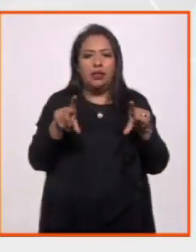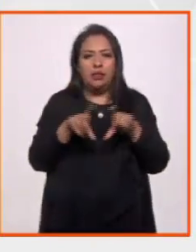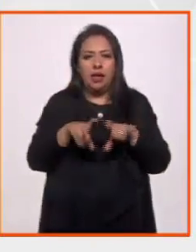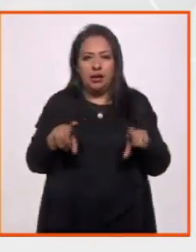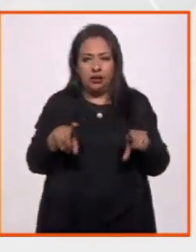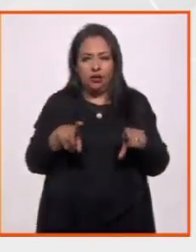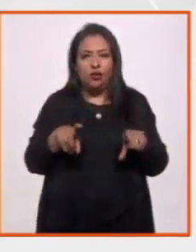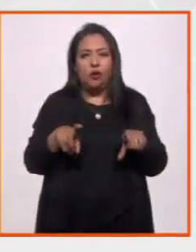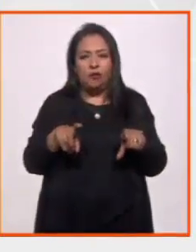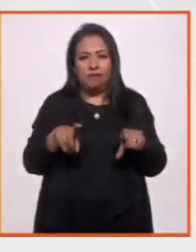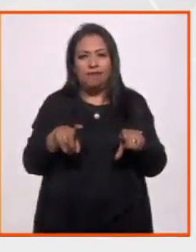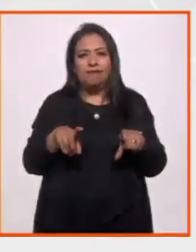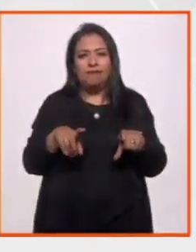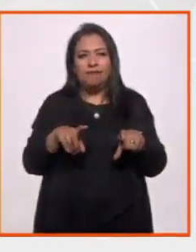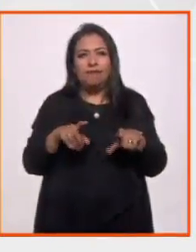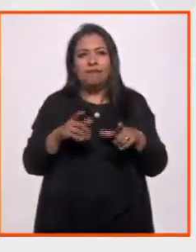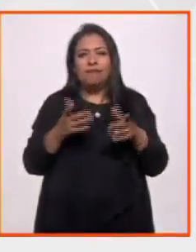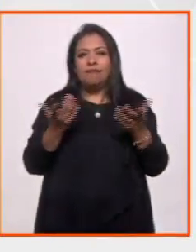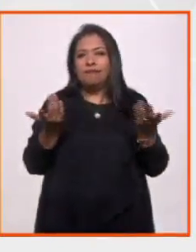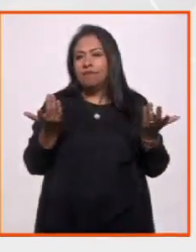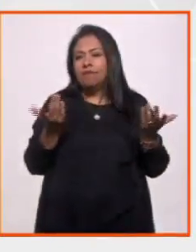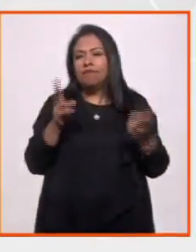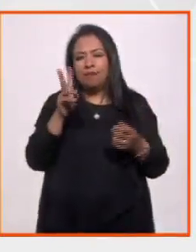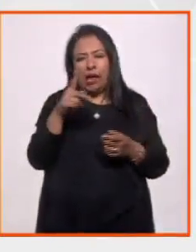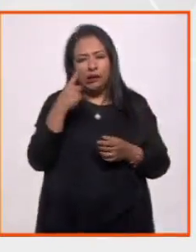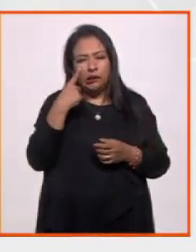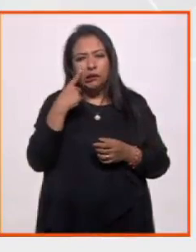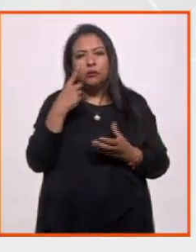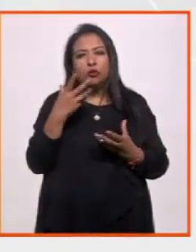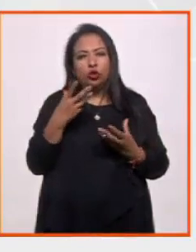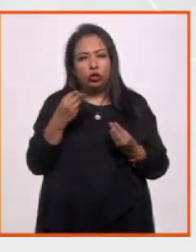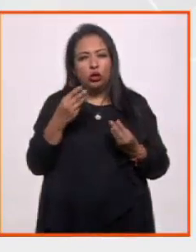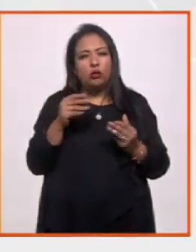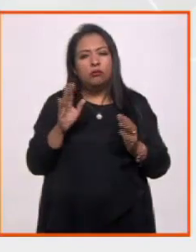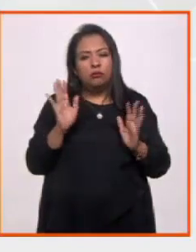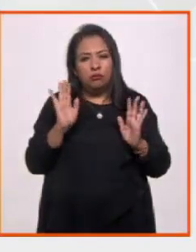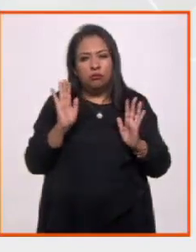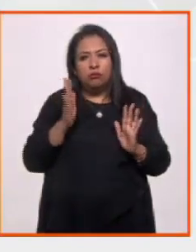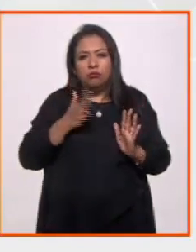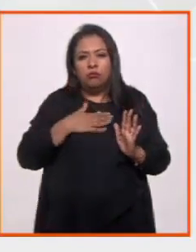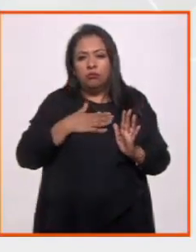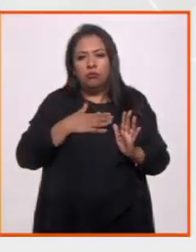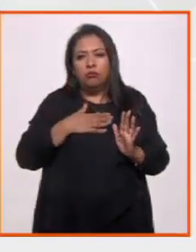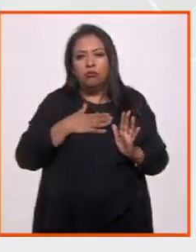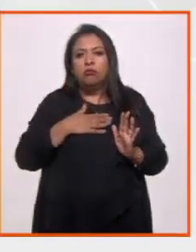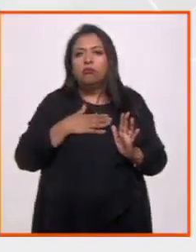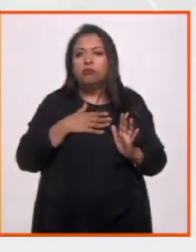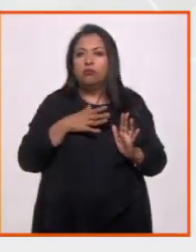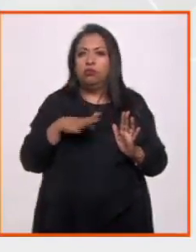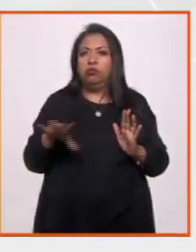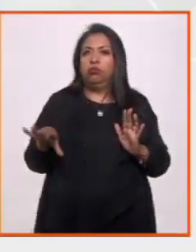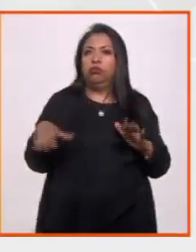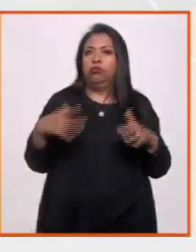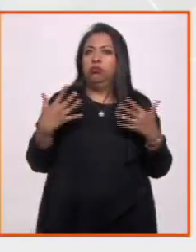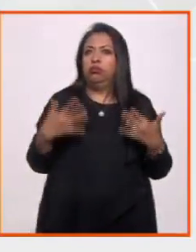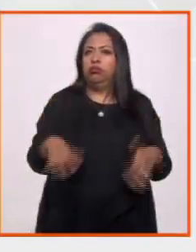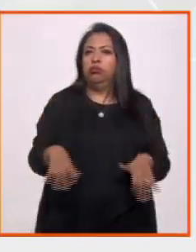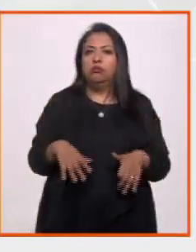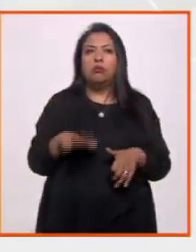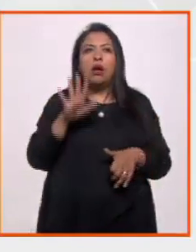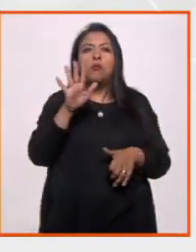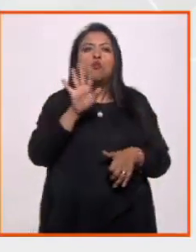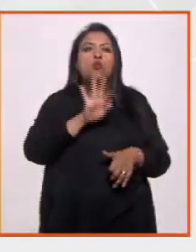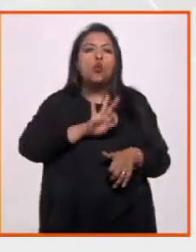generalmente me impresionan, porque es como una